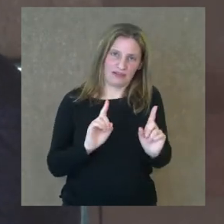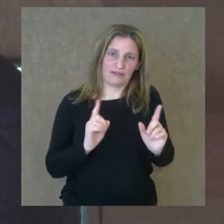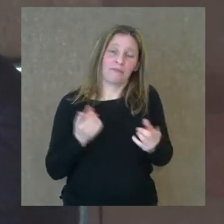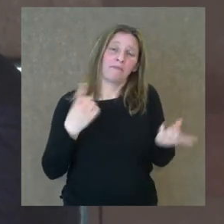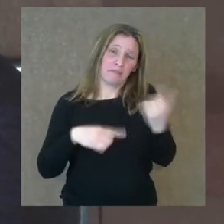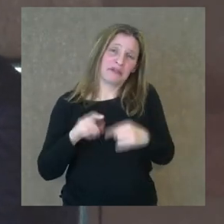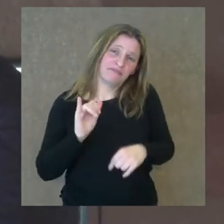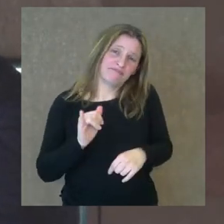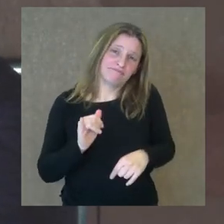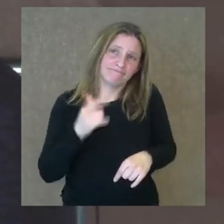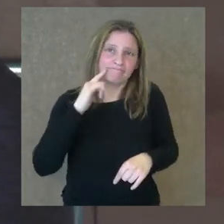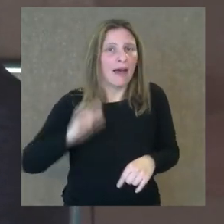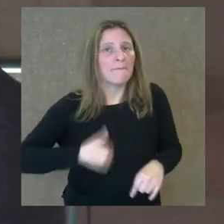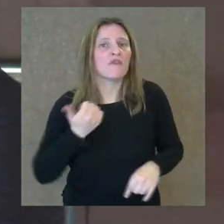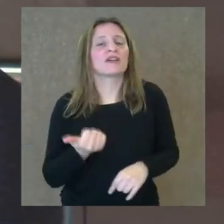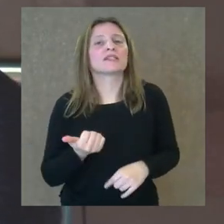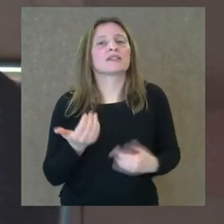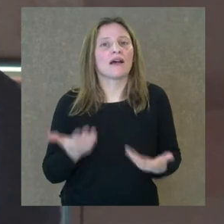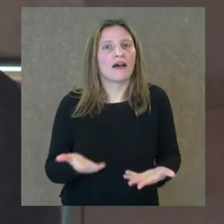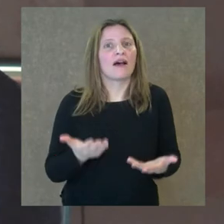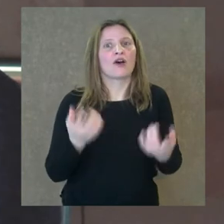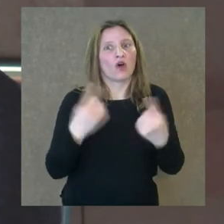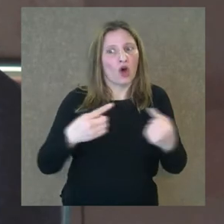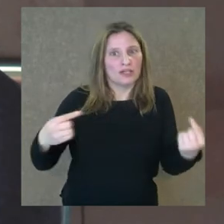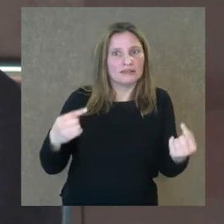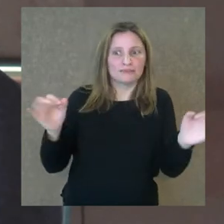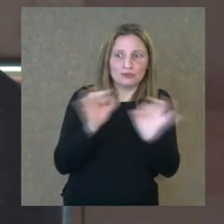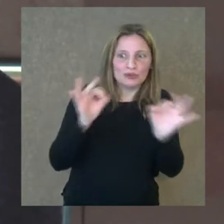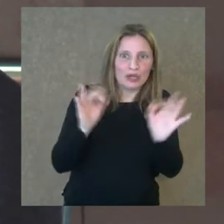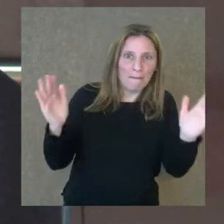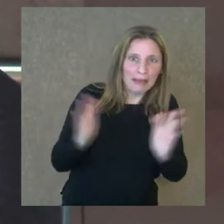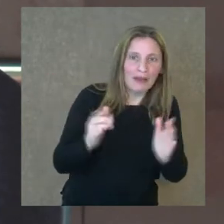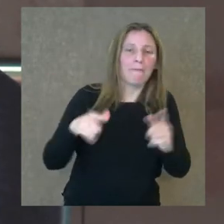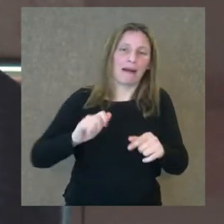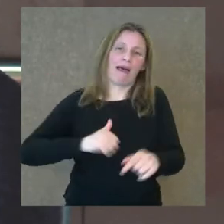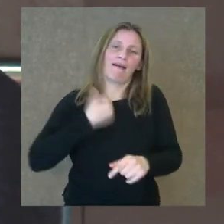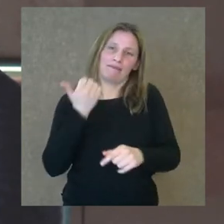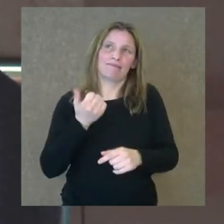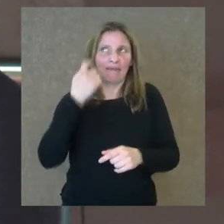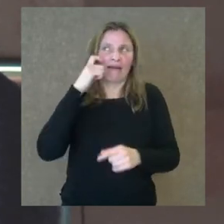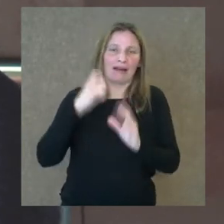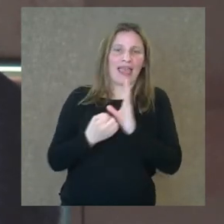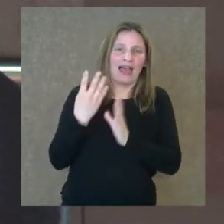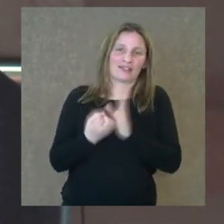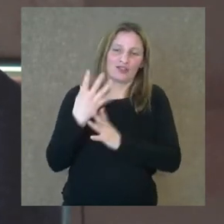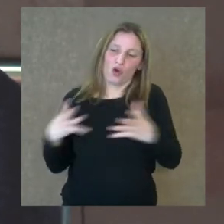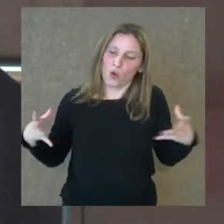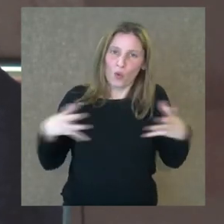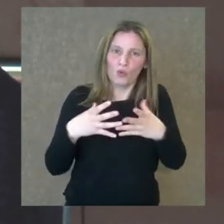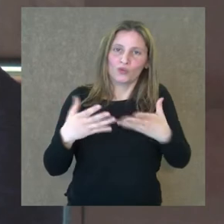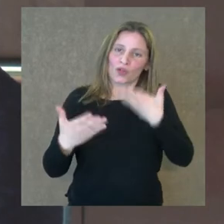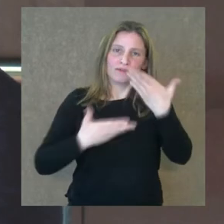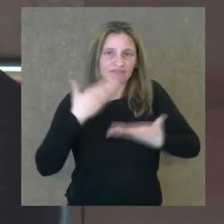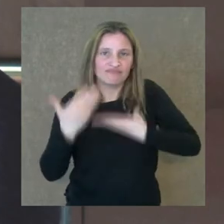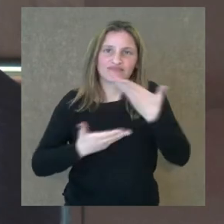músicos, pero sí para poder aprovechar lo que tenemos para sacarle el máximo jugo a la creación y a la co-creación de un